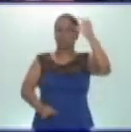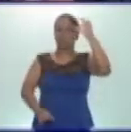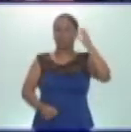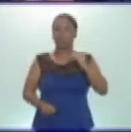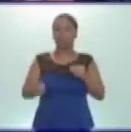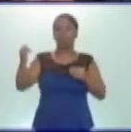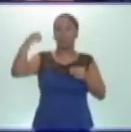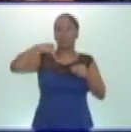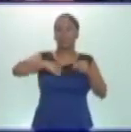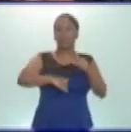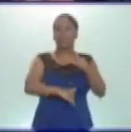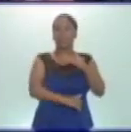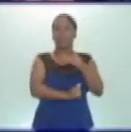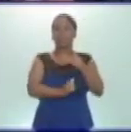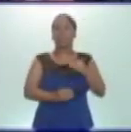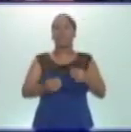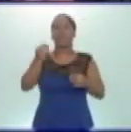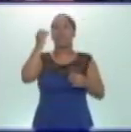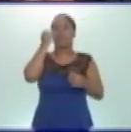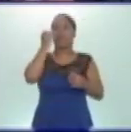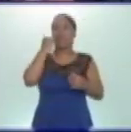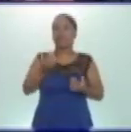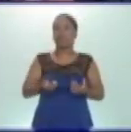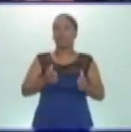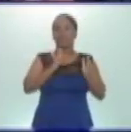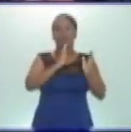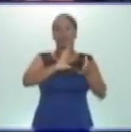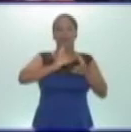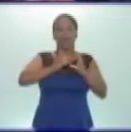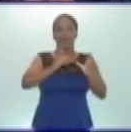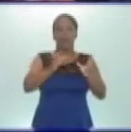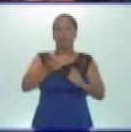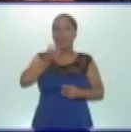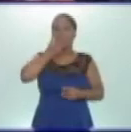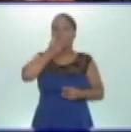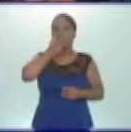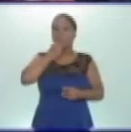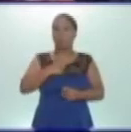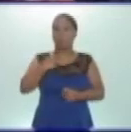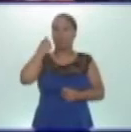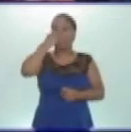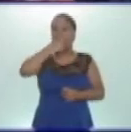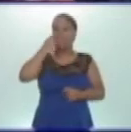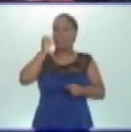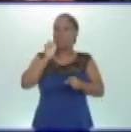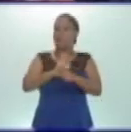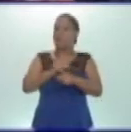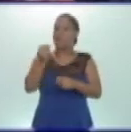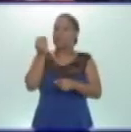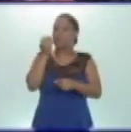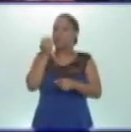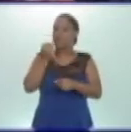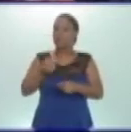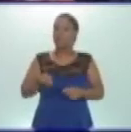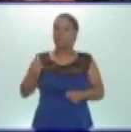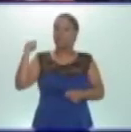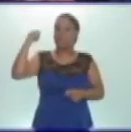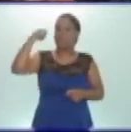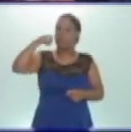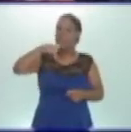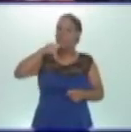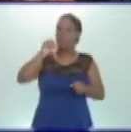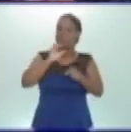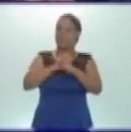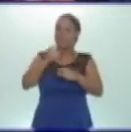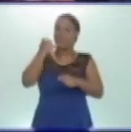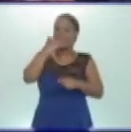alimentos y está formado por las siguientes partes. La boca. En ella comienza la digestión y el viaje. Los dientes